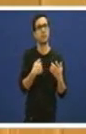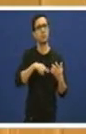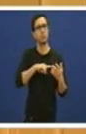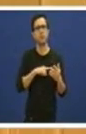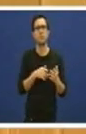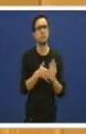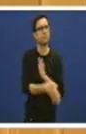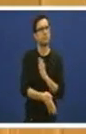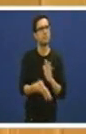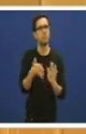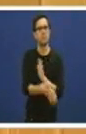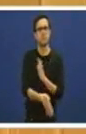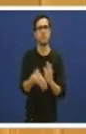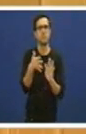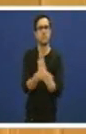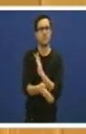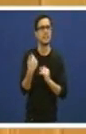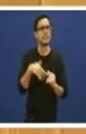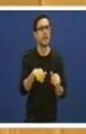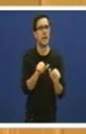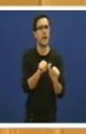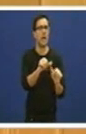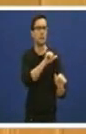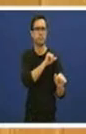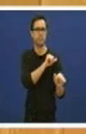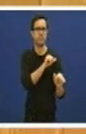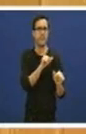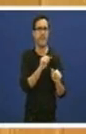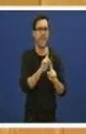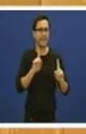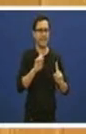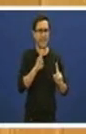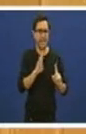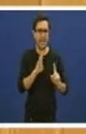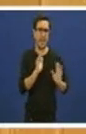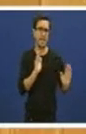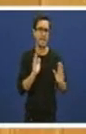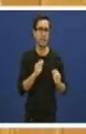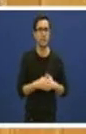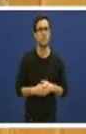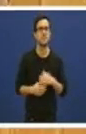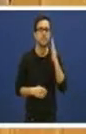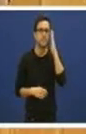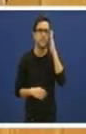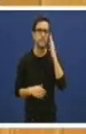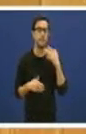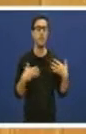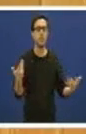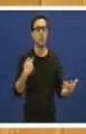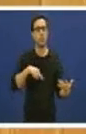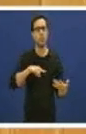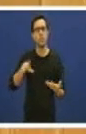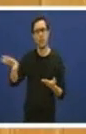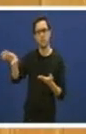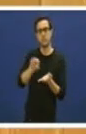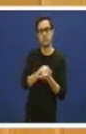o longo deste mandato. Polo tanto, noso que traemos aquí é a debate